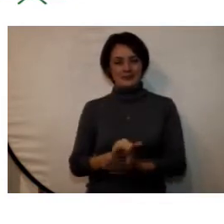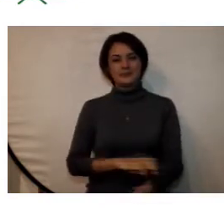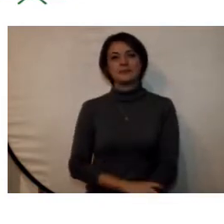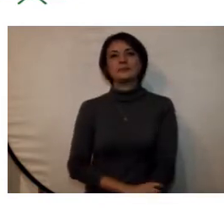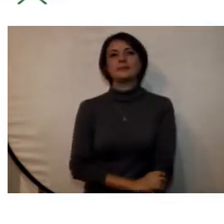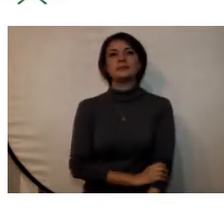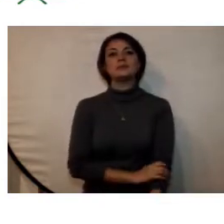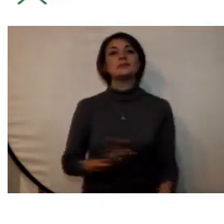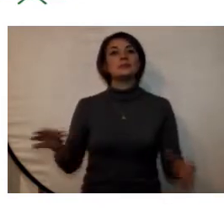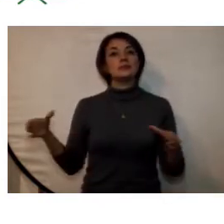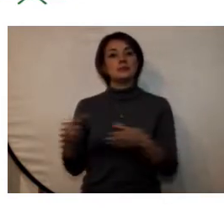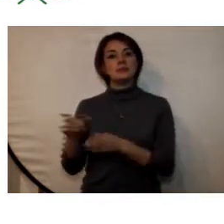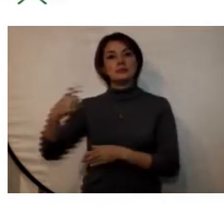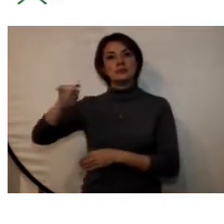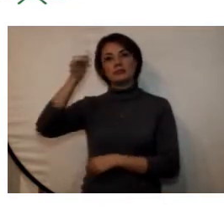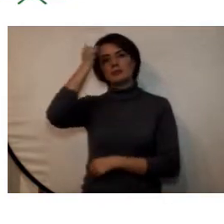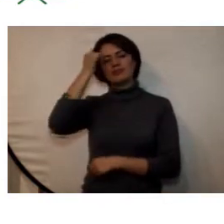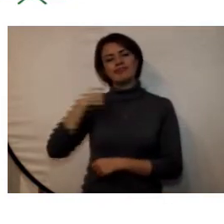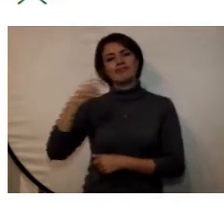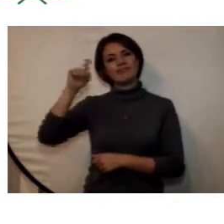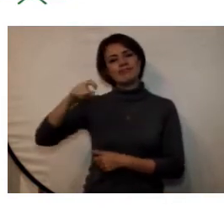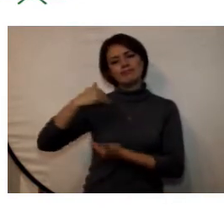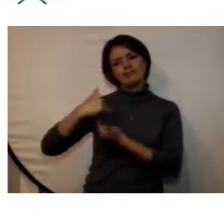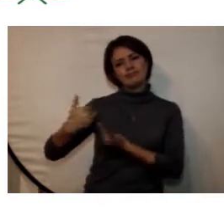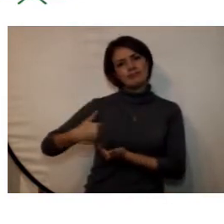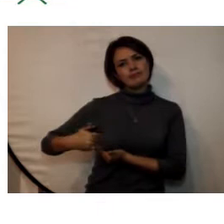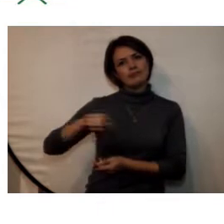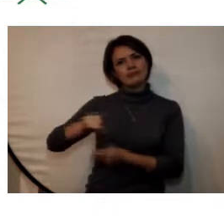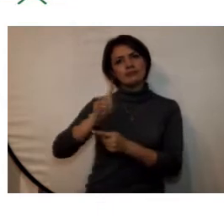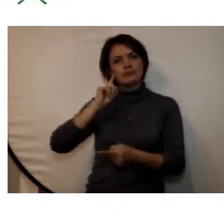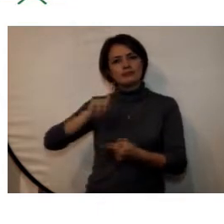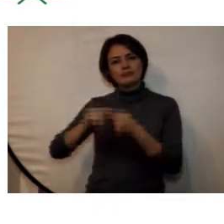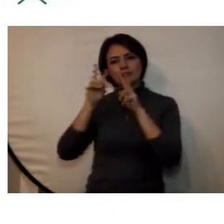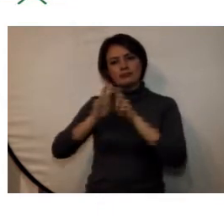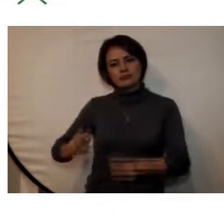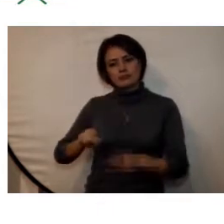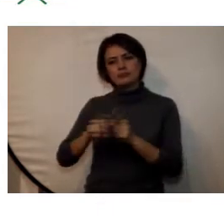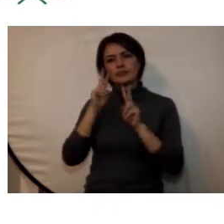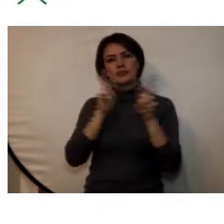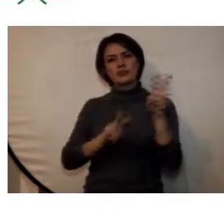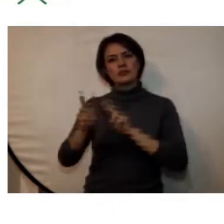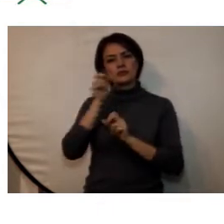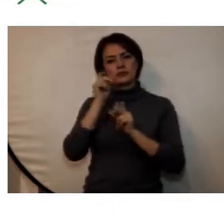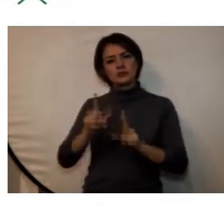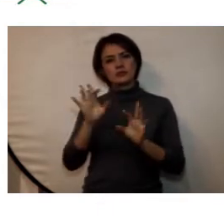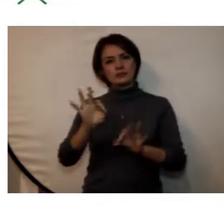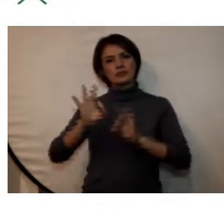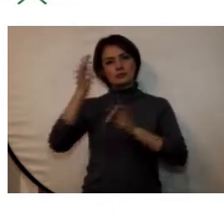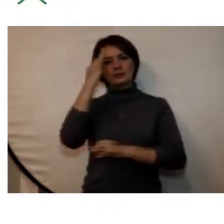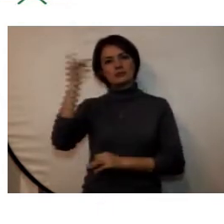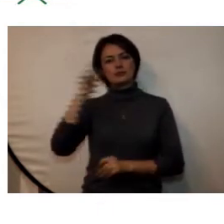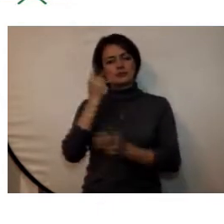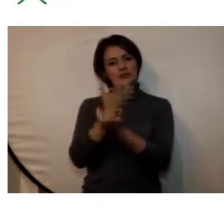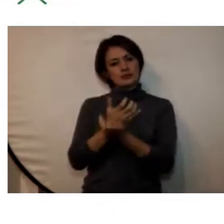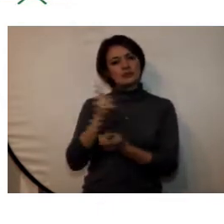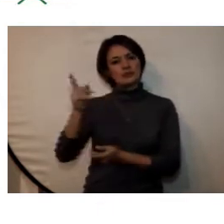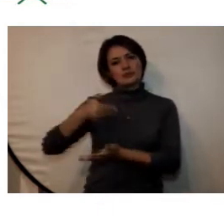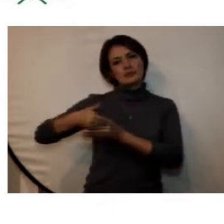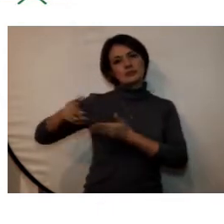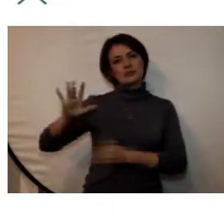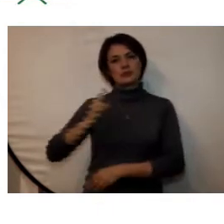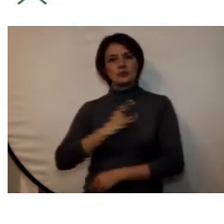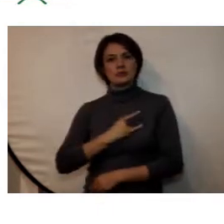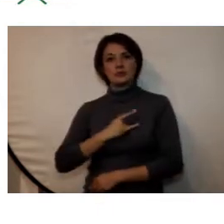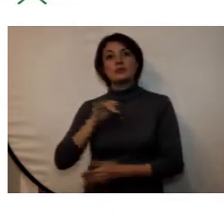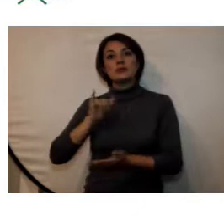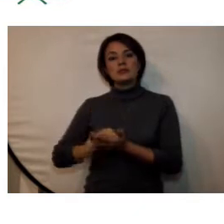el equipo docente responde a las necesidades de investigación visión humanística caridad académica y científica requeridas por la universidad de